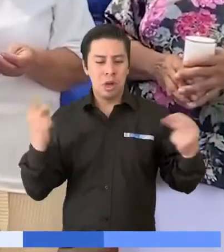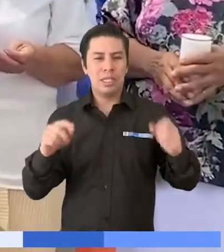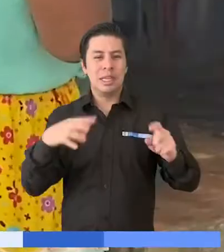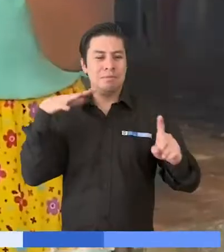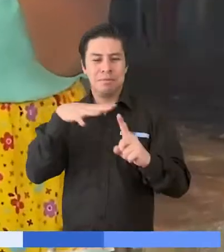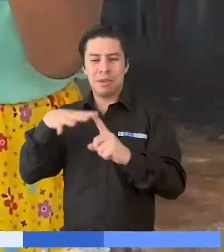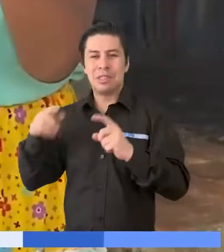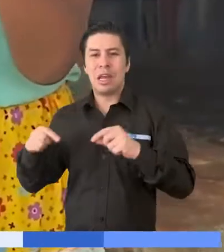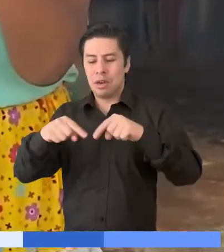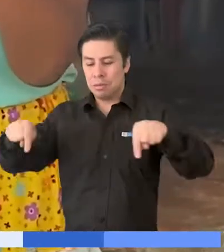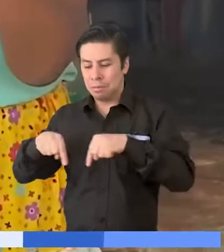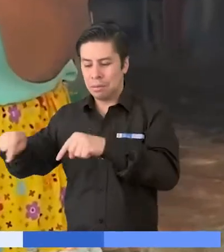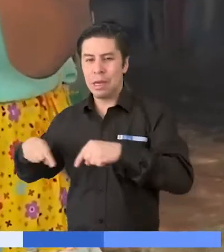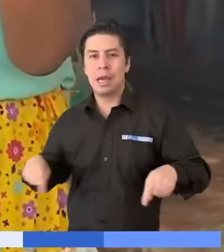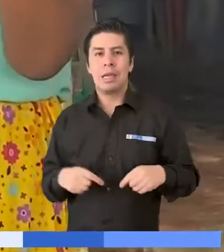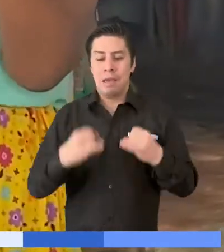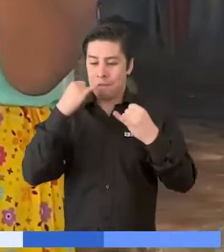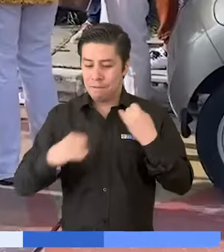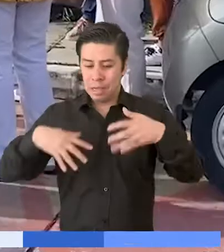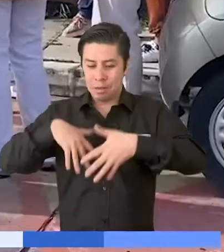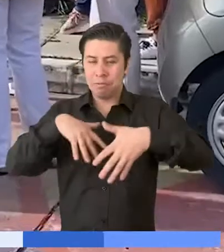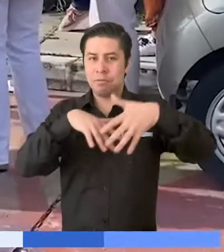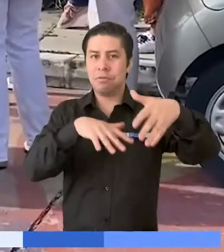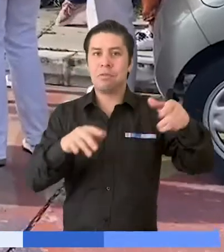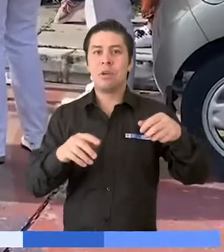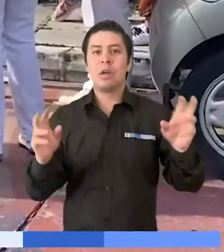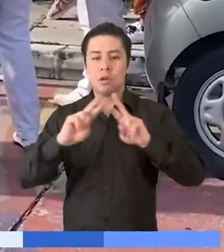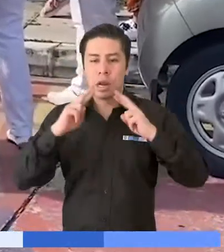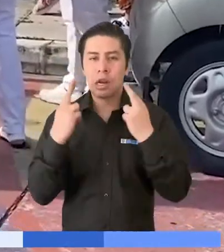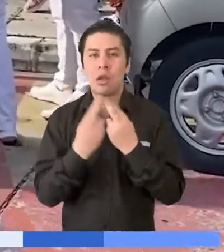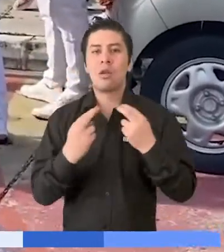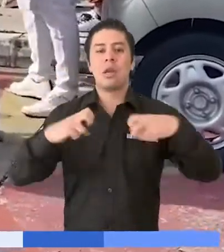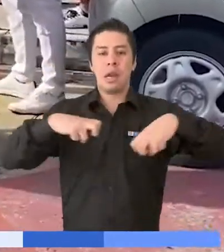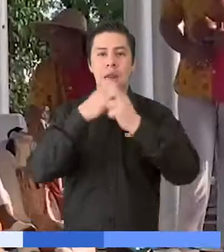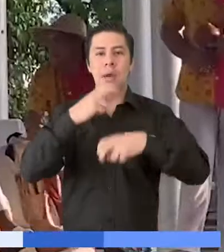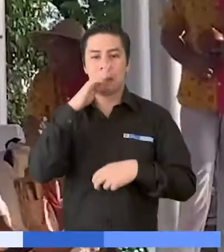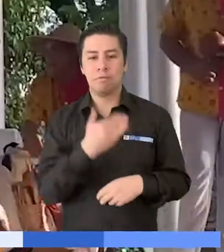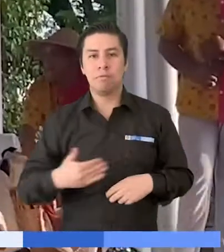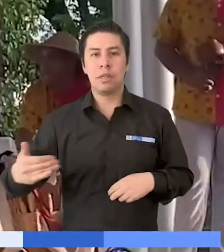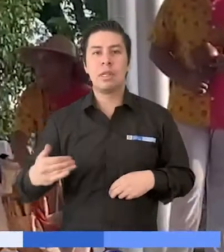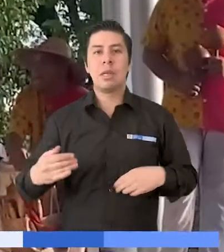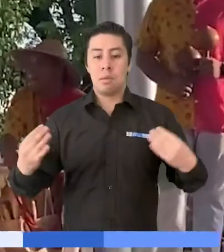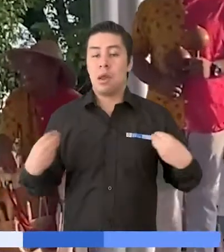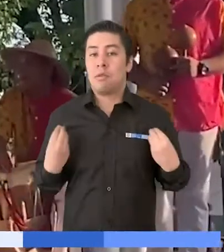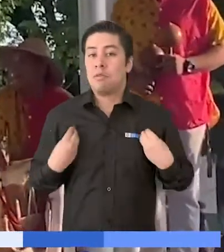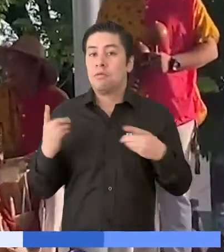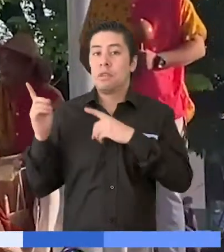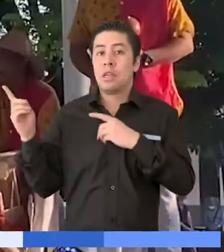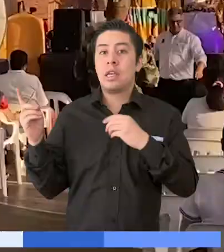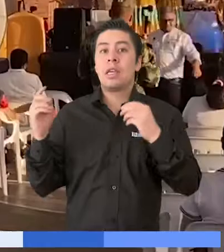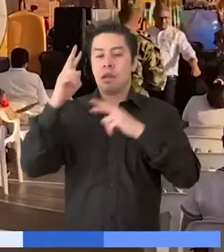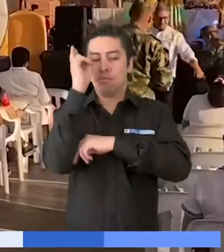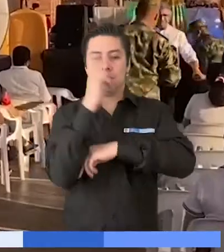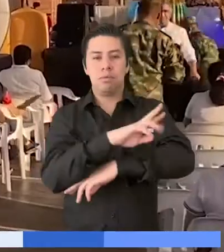violentos que marcaron a este distrito. Al terminar el recorrido, los asistentes se congregaron en el parque infantil para vivir